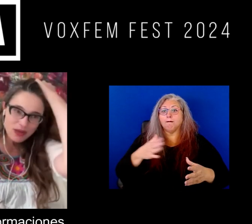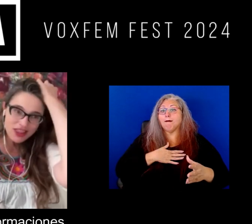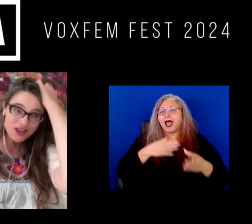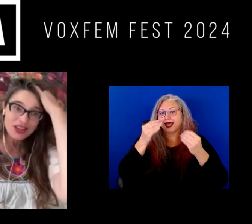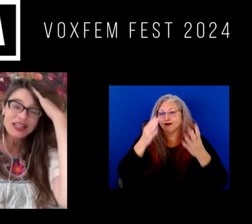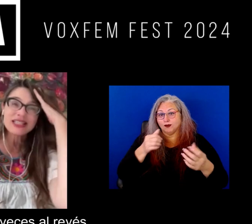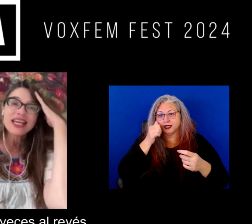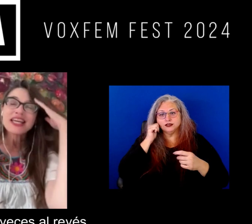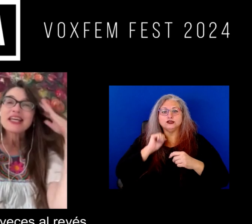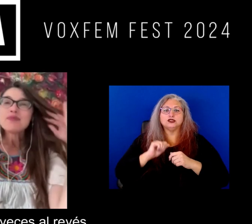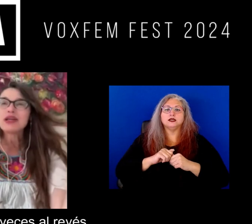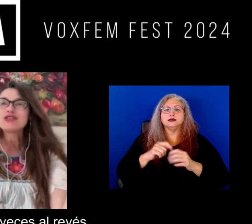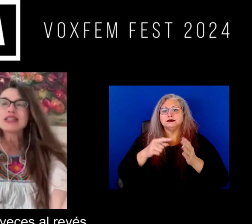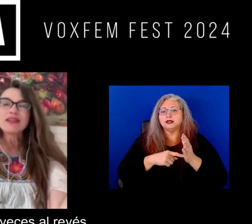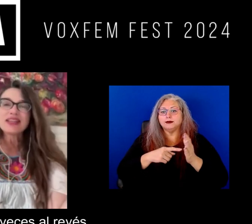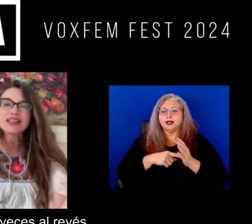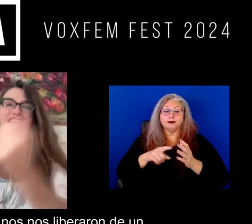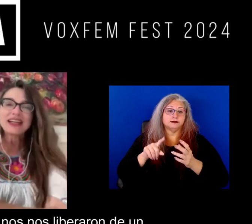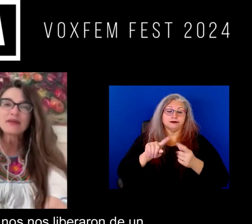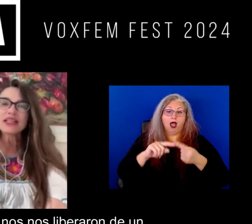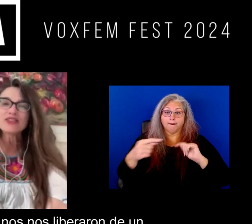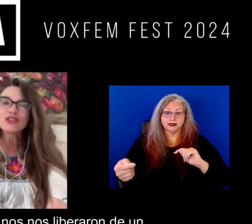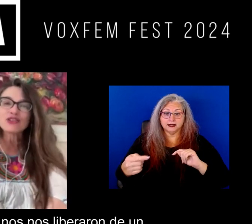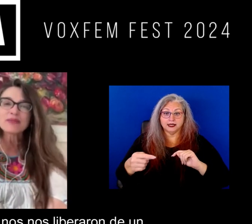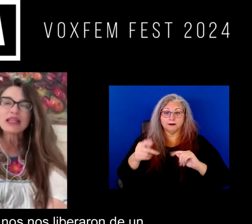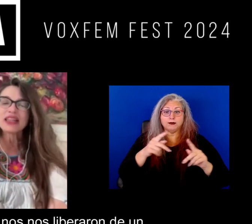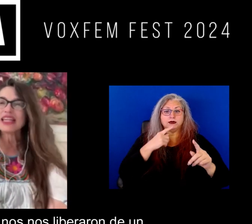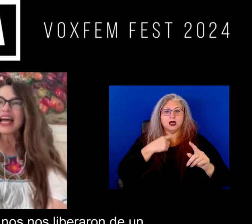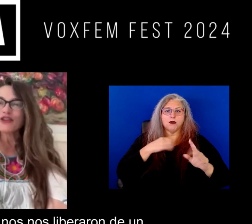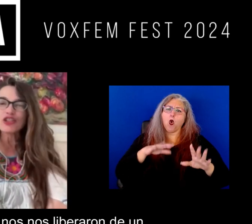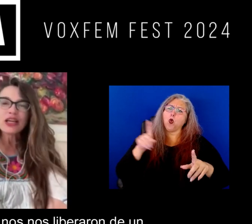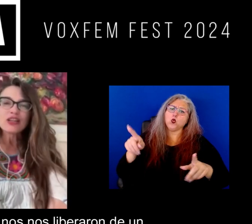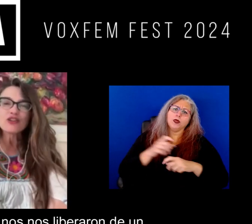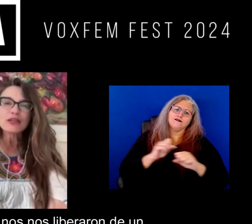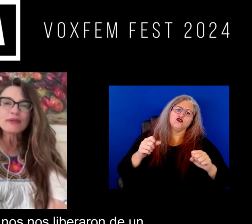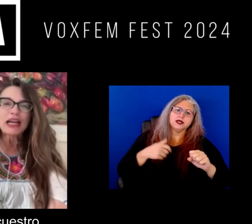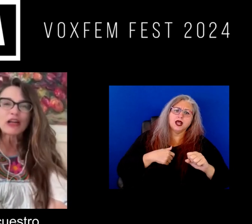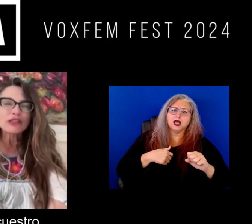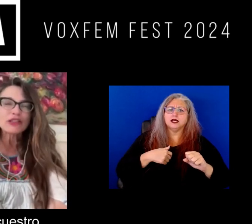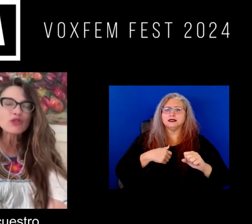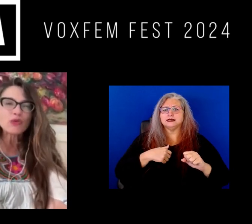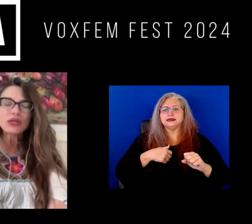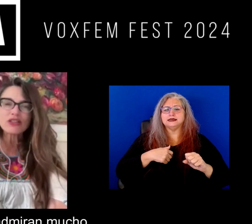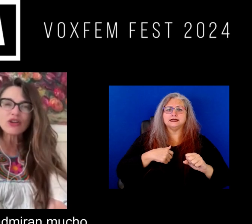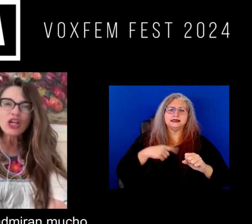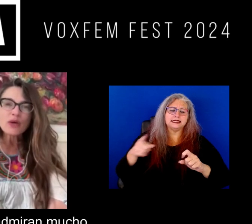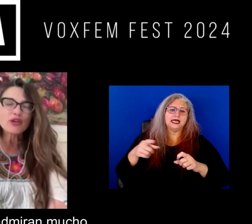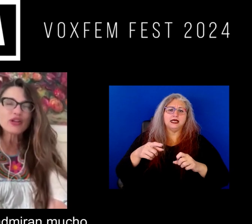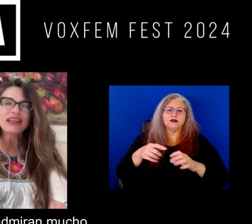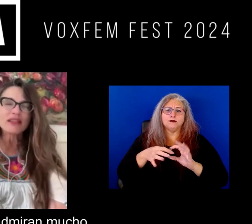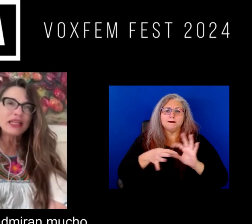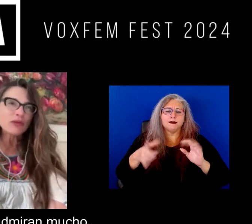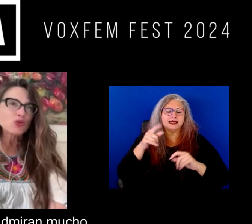mis informaciones pero otras veces al revés ¿no? otras me dicen ay nos nos liberaron de un secuestro